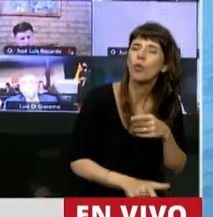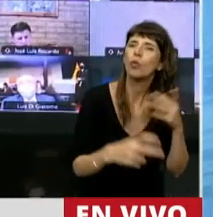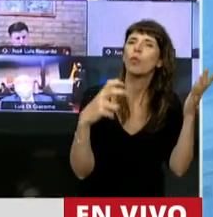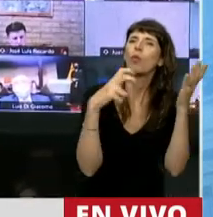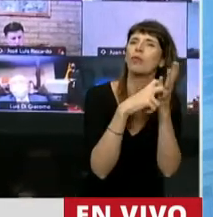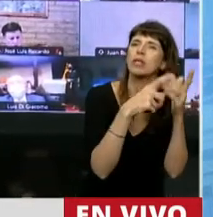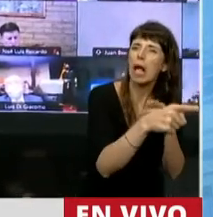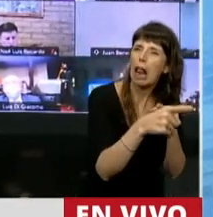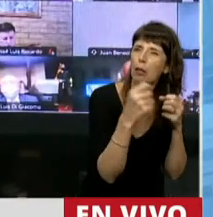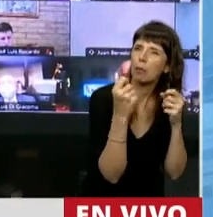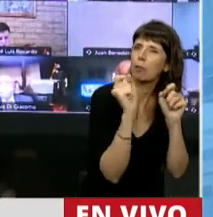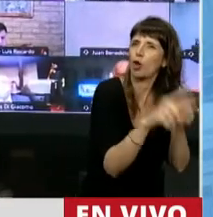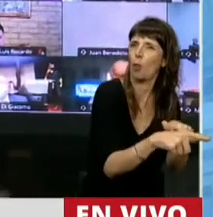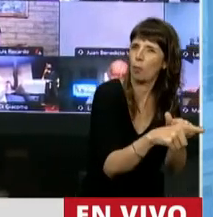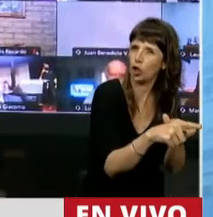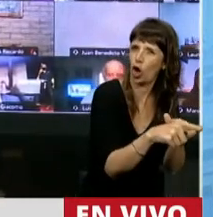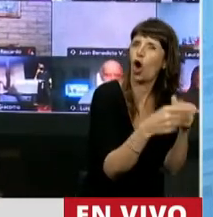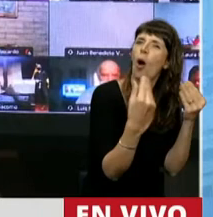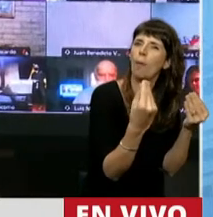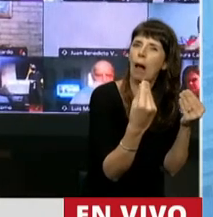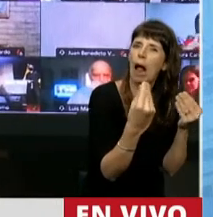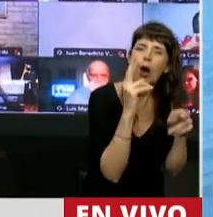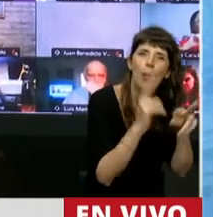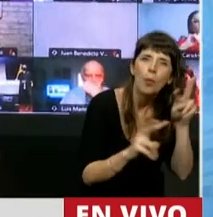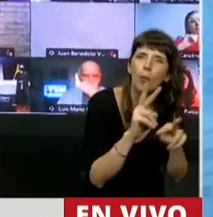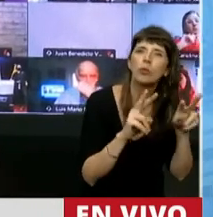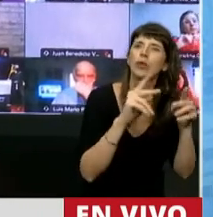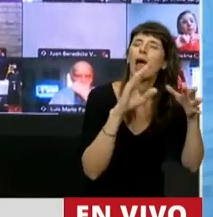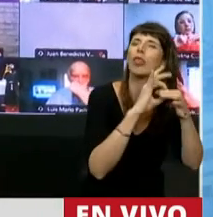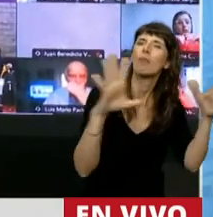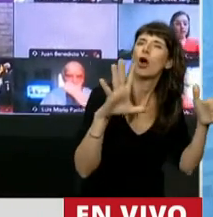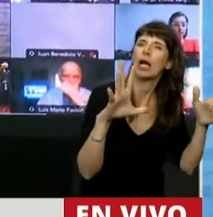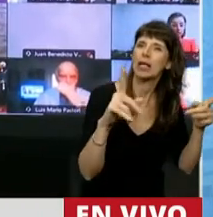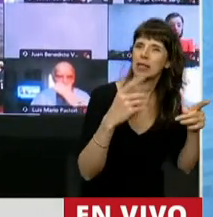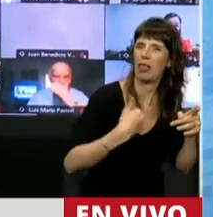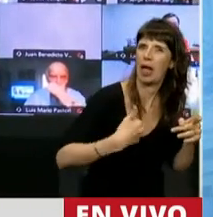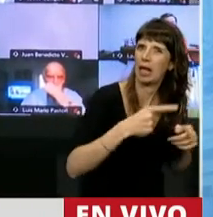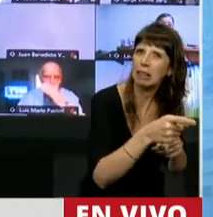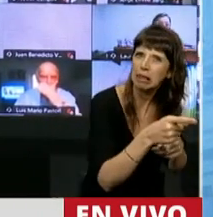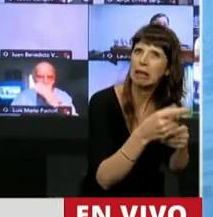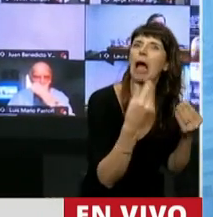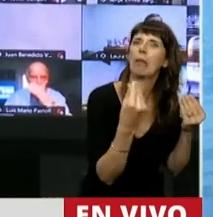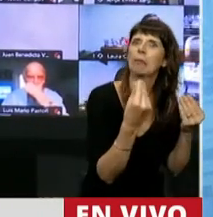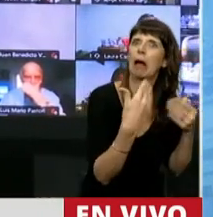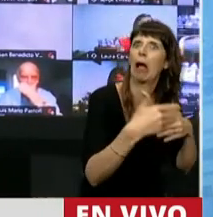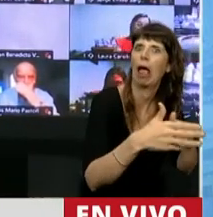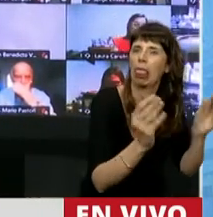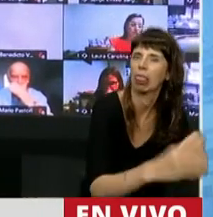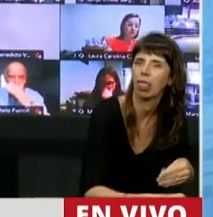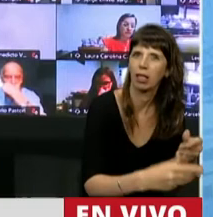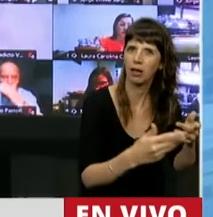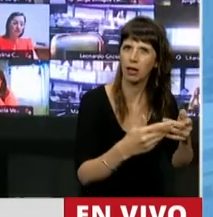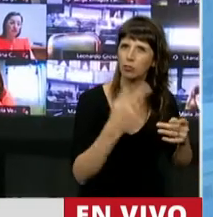riesgo la democracia del país mientras le dicen a los jubilados que los cuidan, se burlan